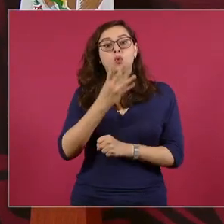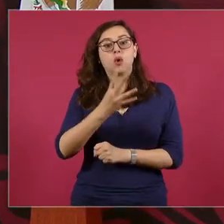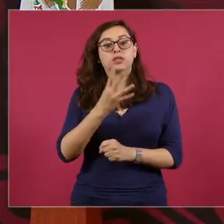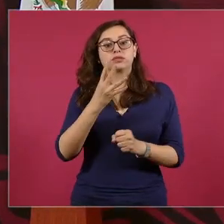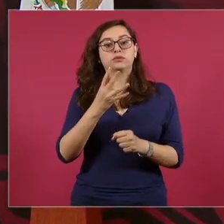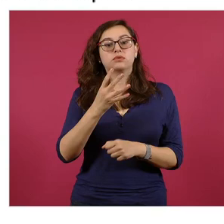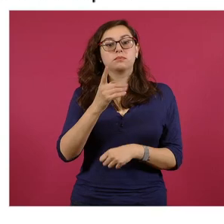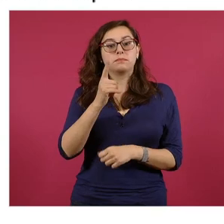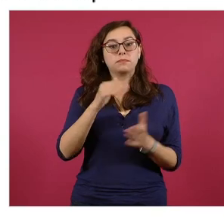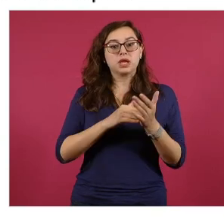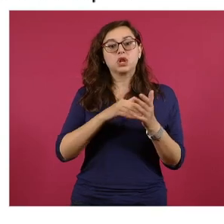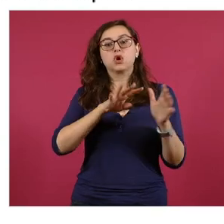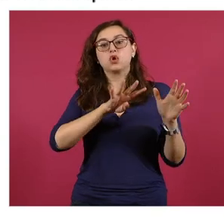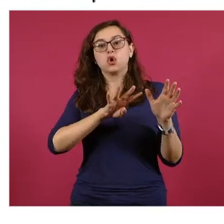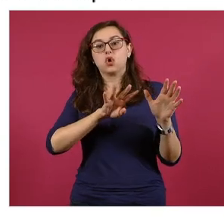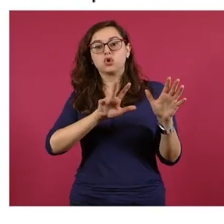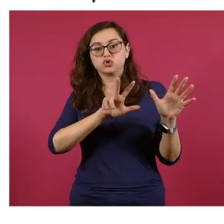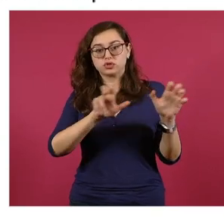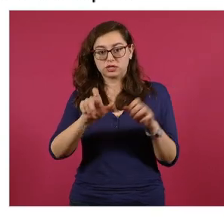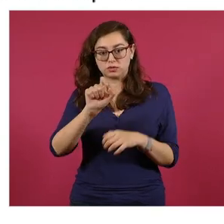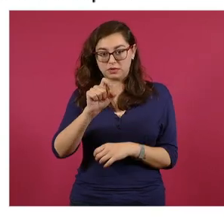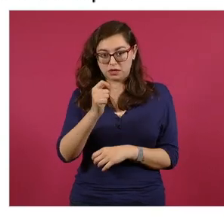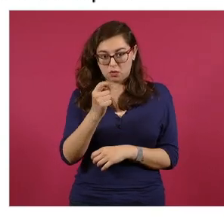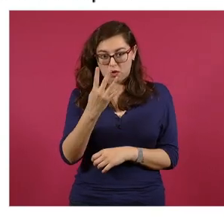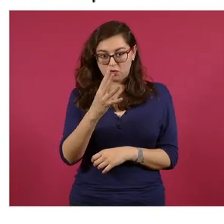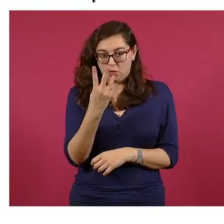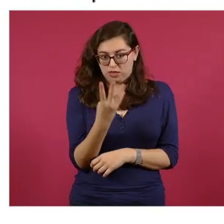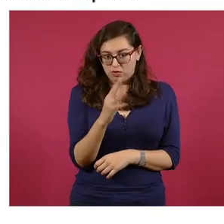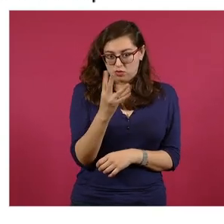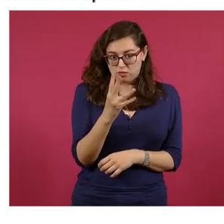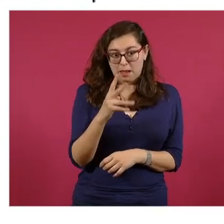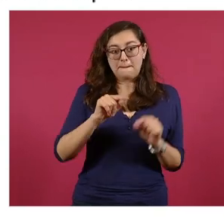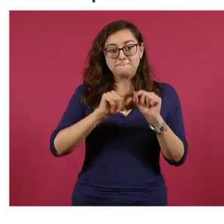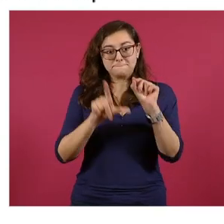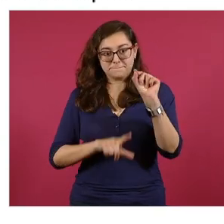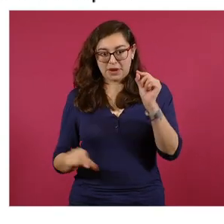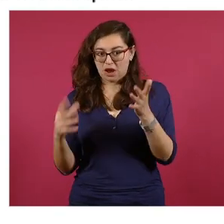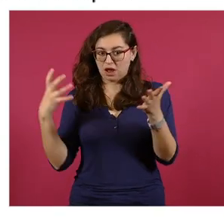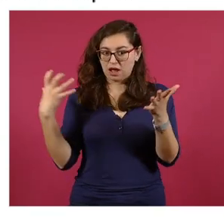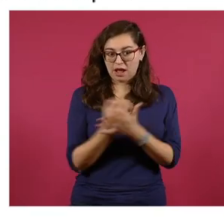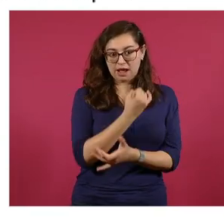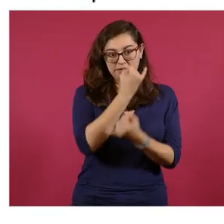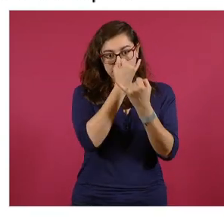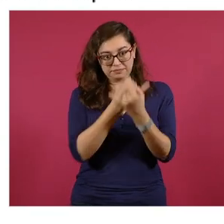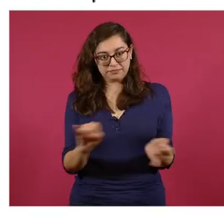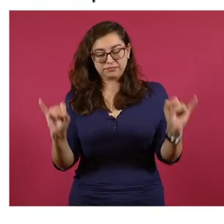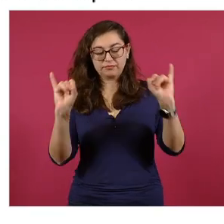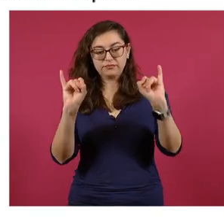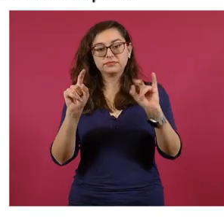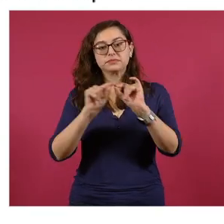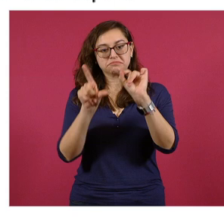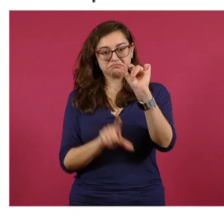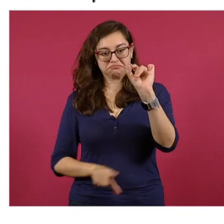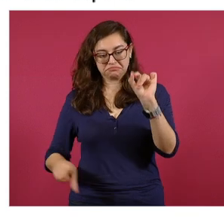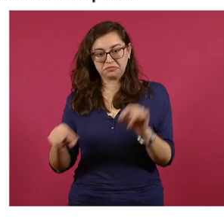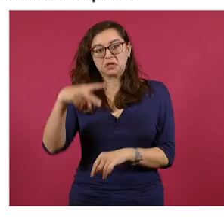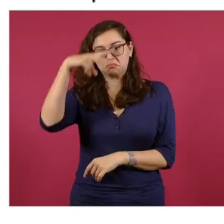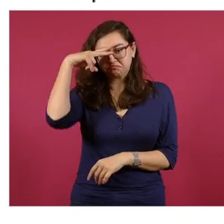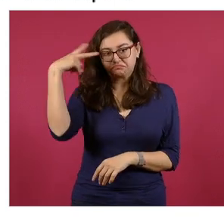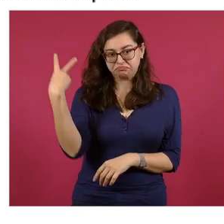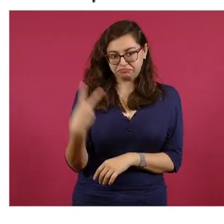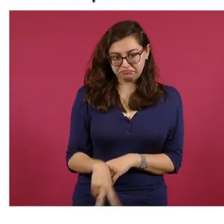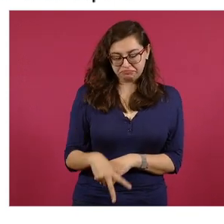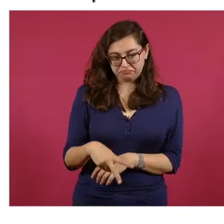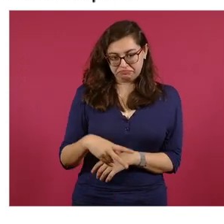México se convirtió en una república después de ser una monarquía nos convertimos en